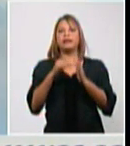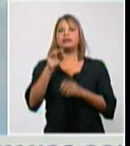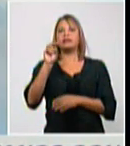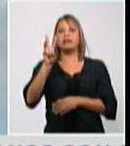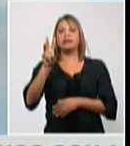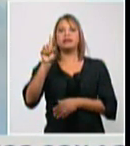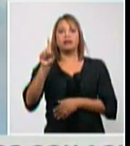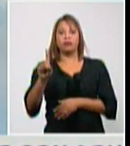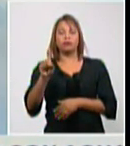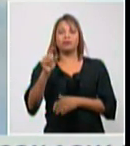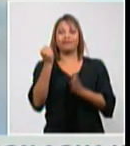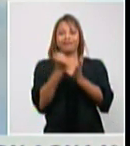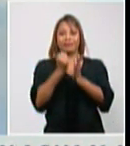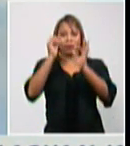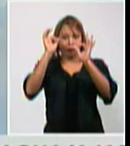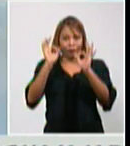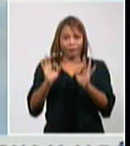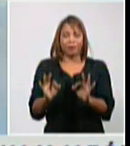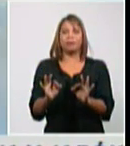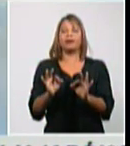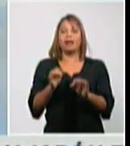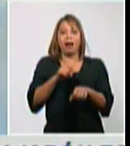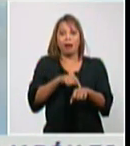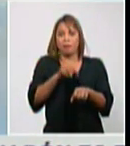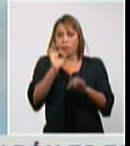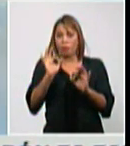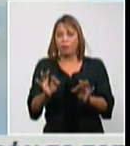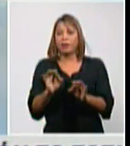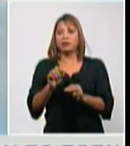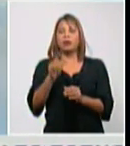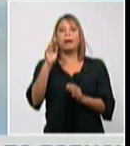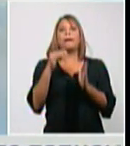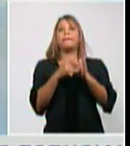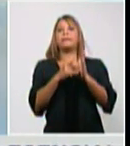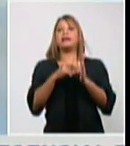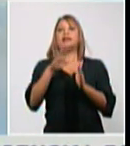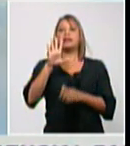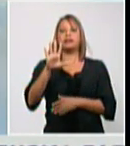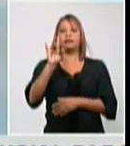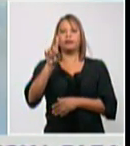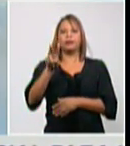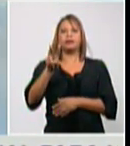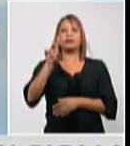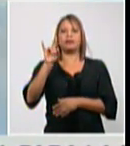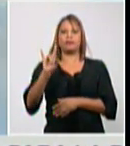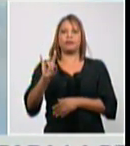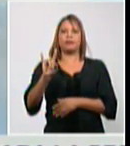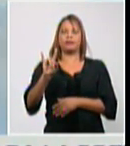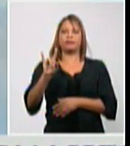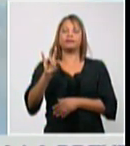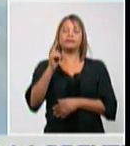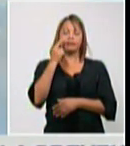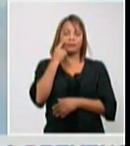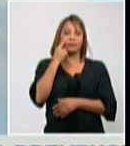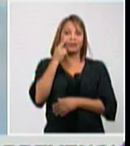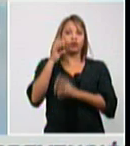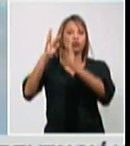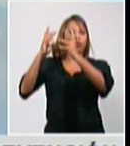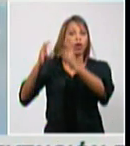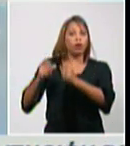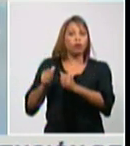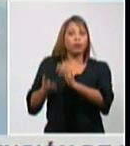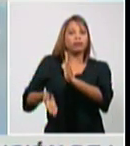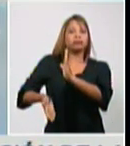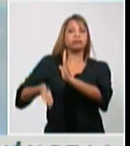confirmados activos 1.529. Como ustedes ven, es una cifra elevada,